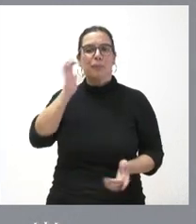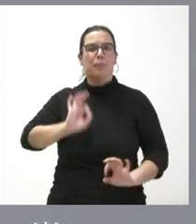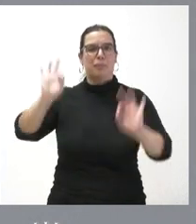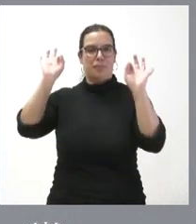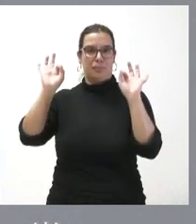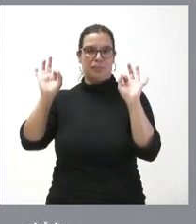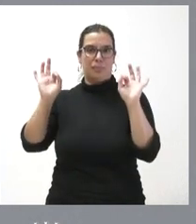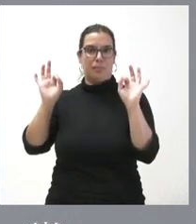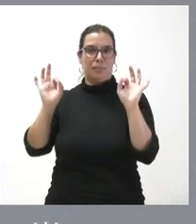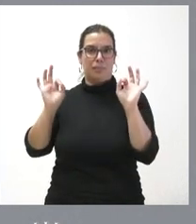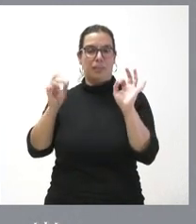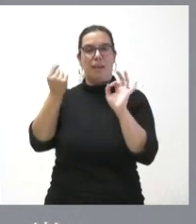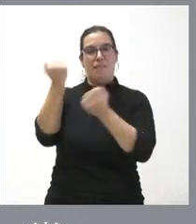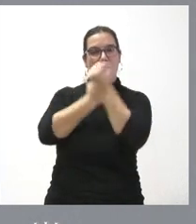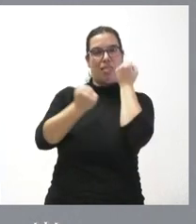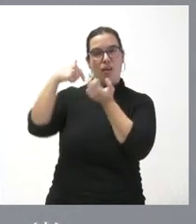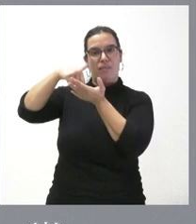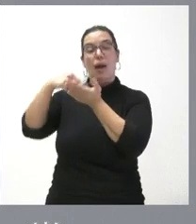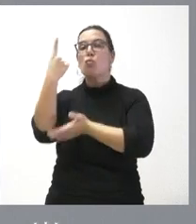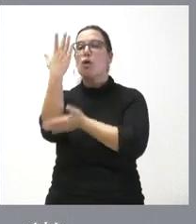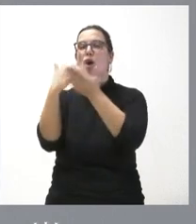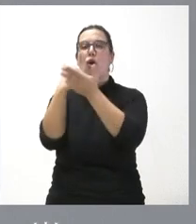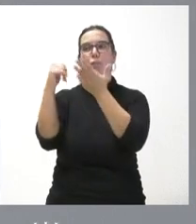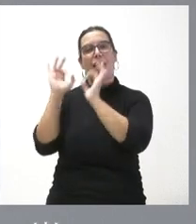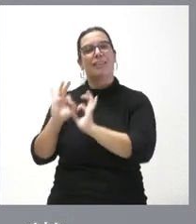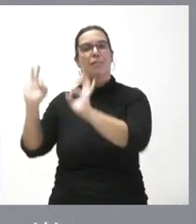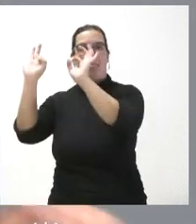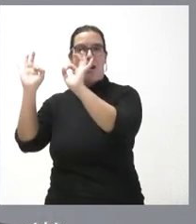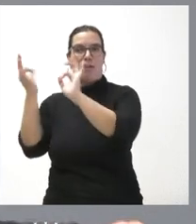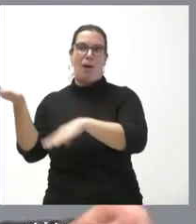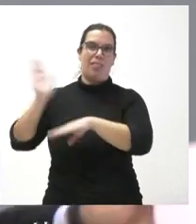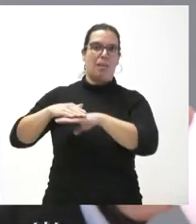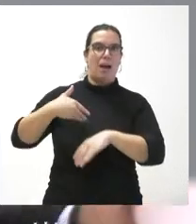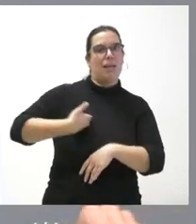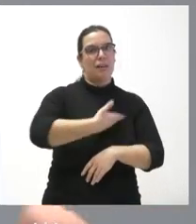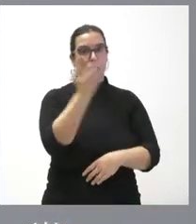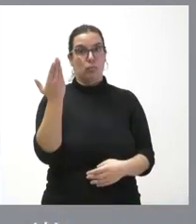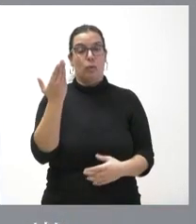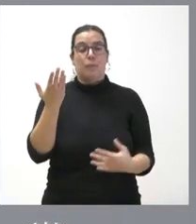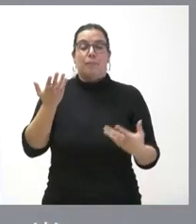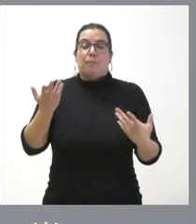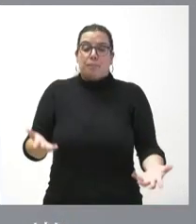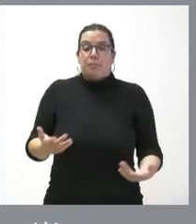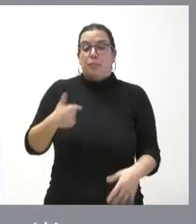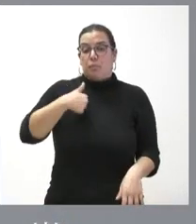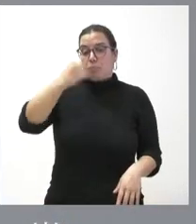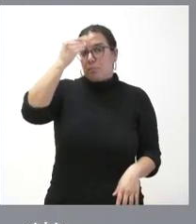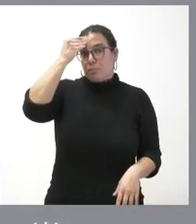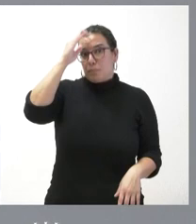desde el punto de vista financiero y fiscal de una comunidad autónoma respecto del resto creo que el propio